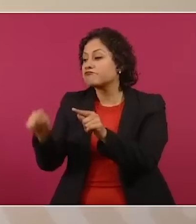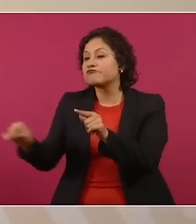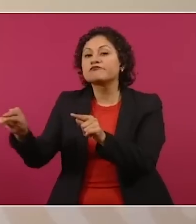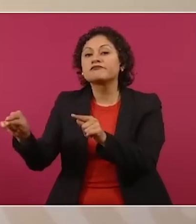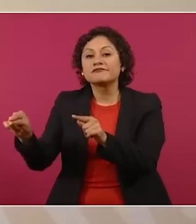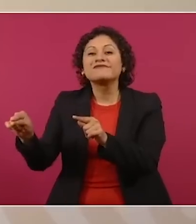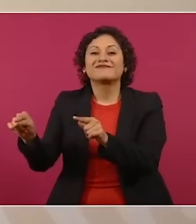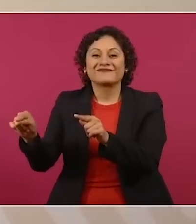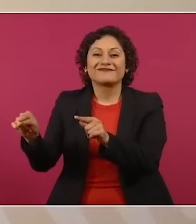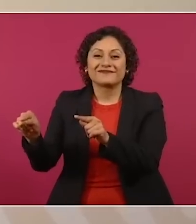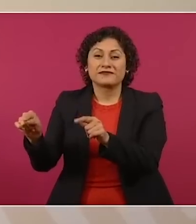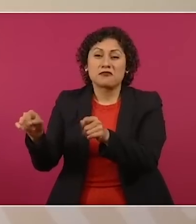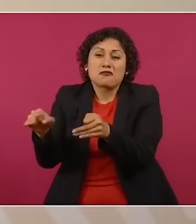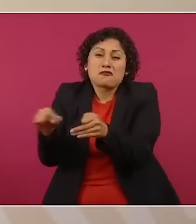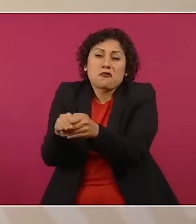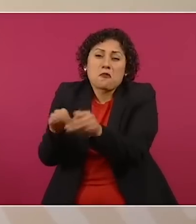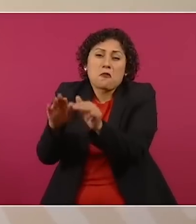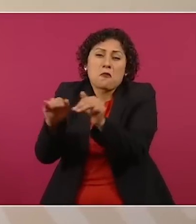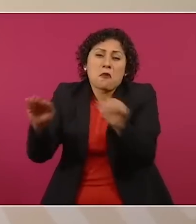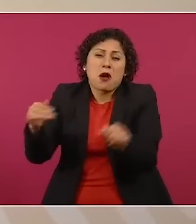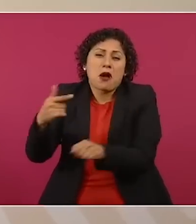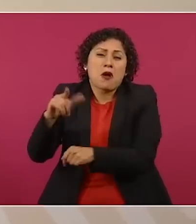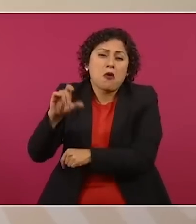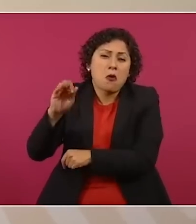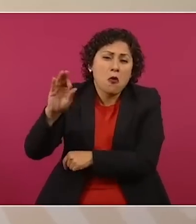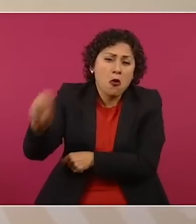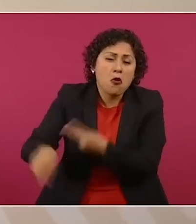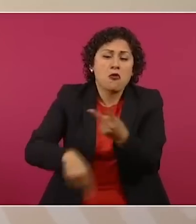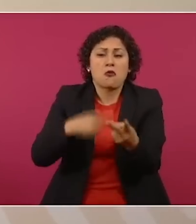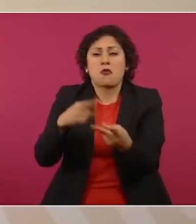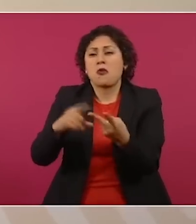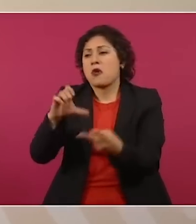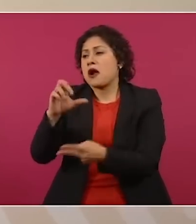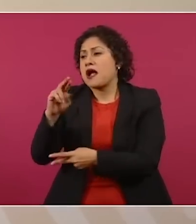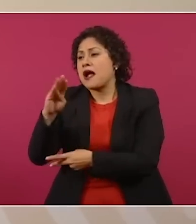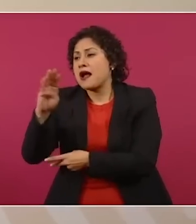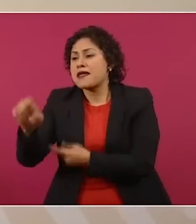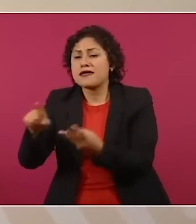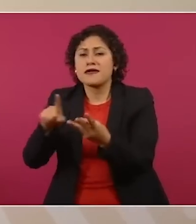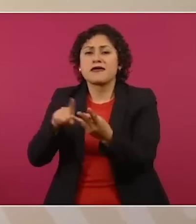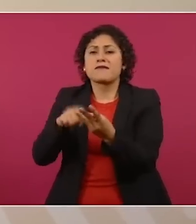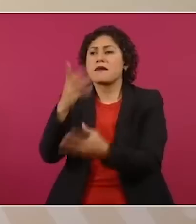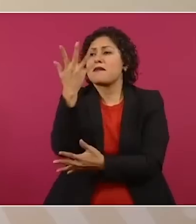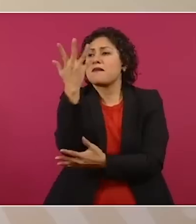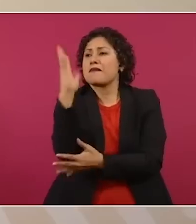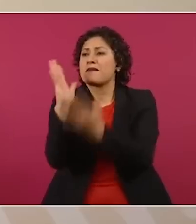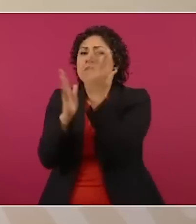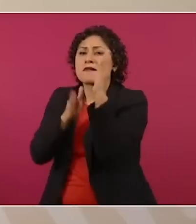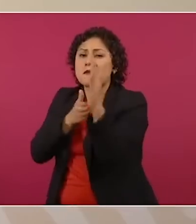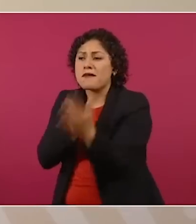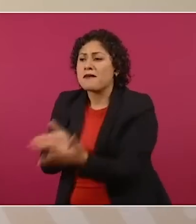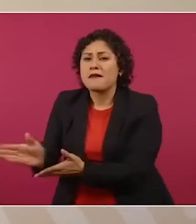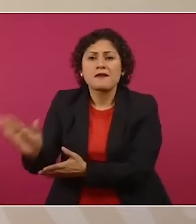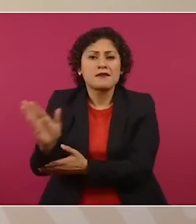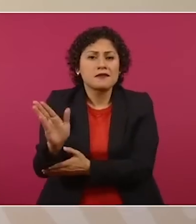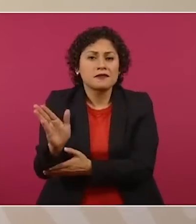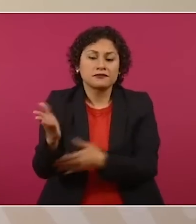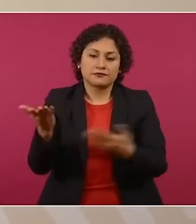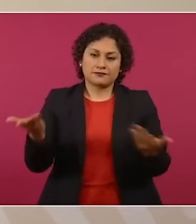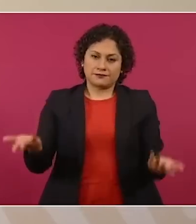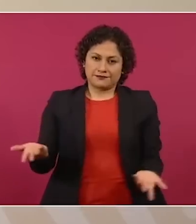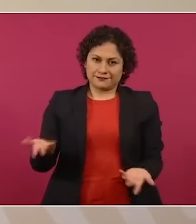por el Caribe, por la selva. Entonces, ¿cuál es la idea? Comunicar las